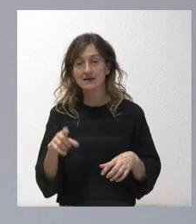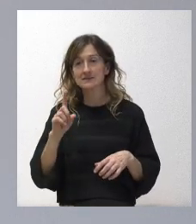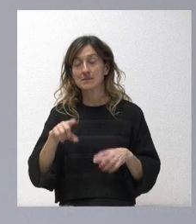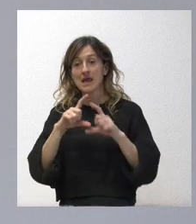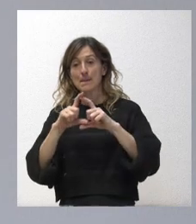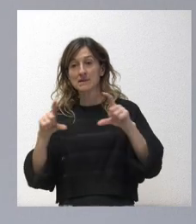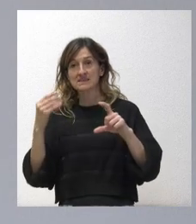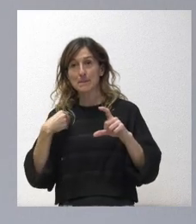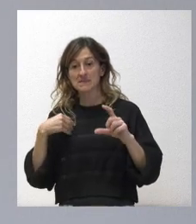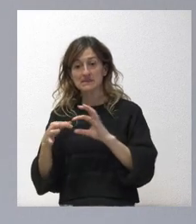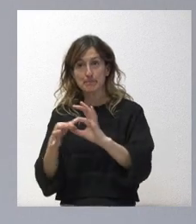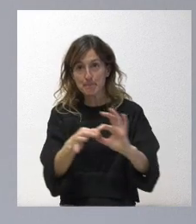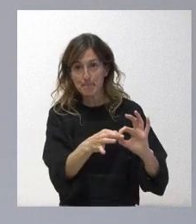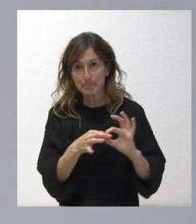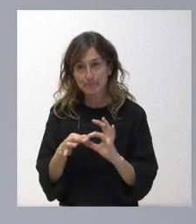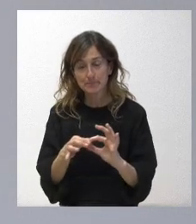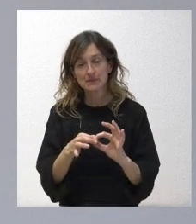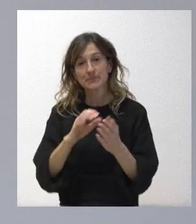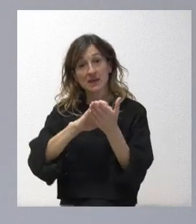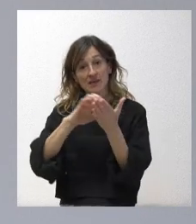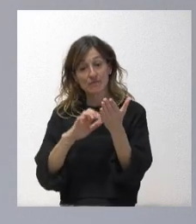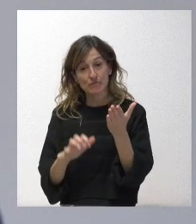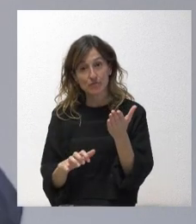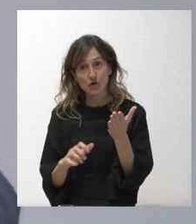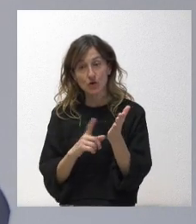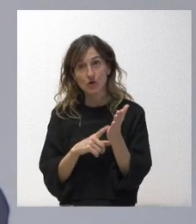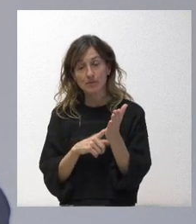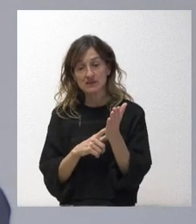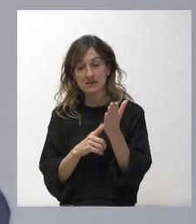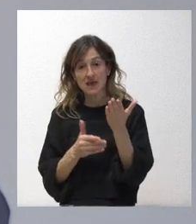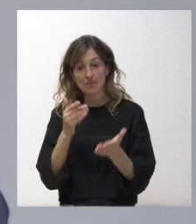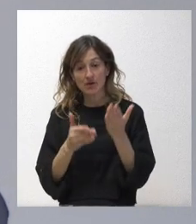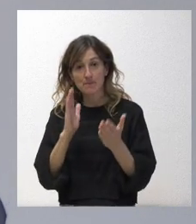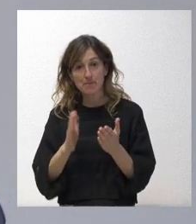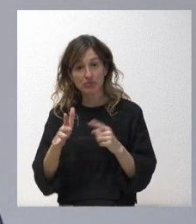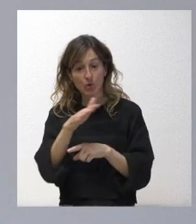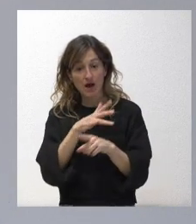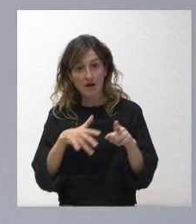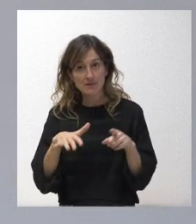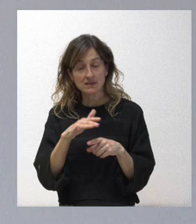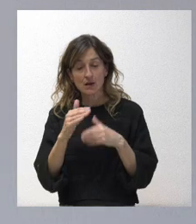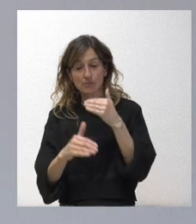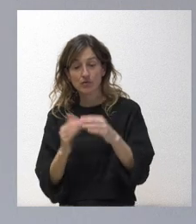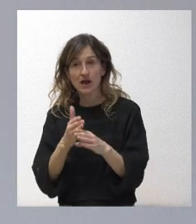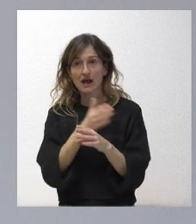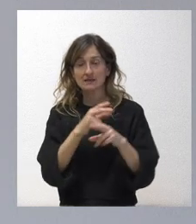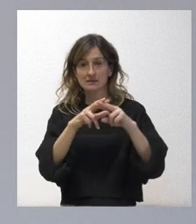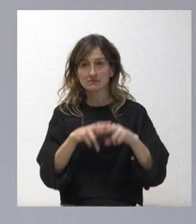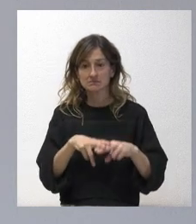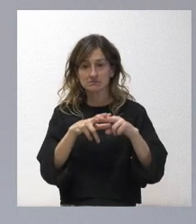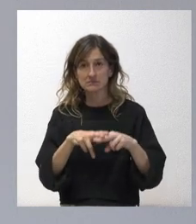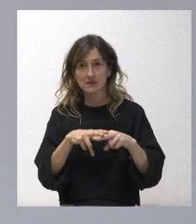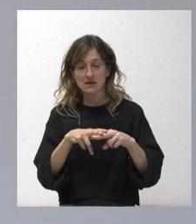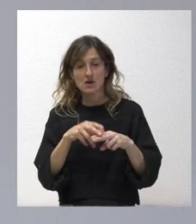misma empresa promotora en los informes y en las evaluaciones de impacto ambiental y en los procesos se analizan los efectos sinérgicos de todas las